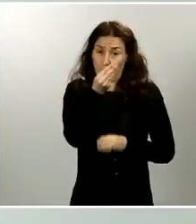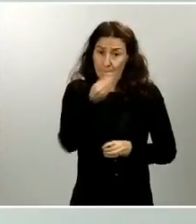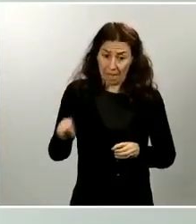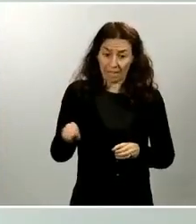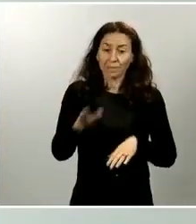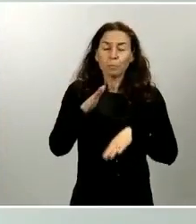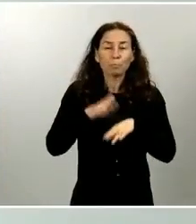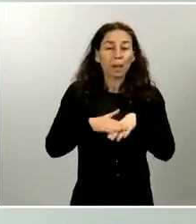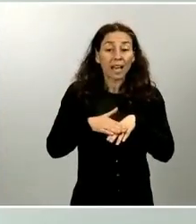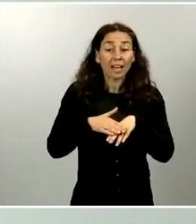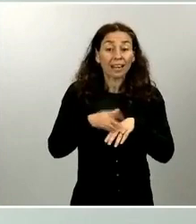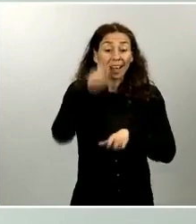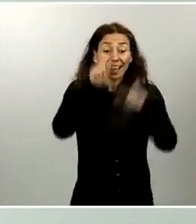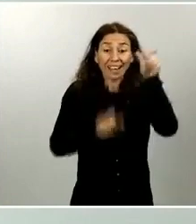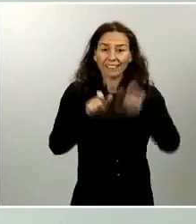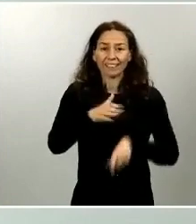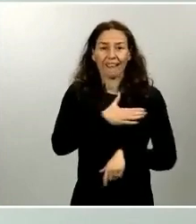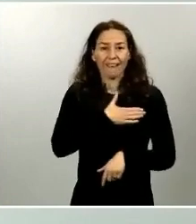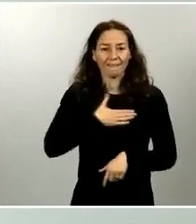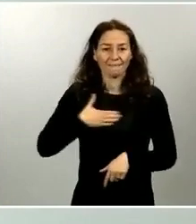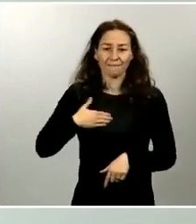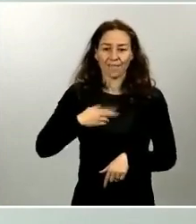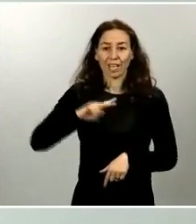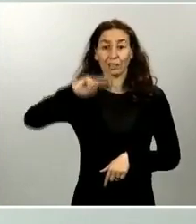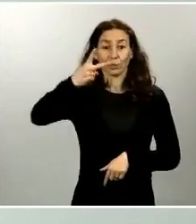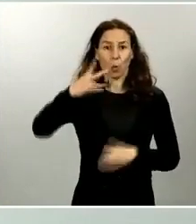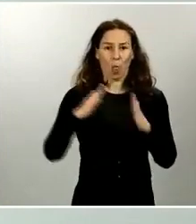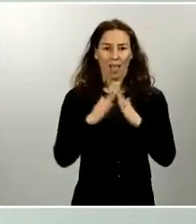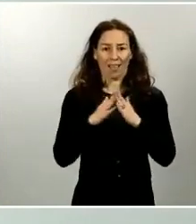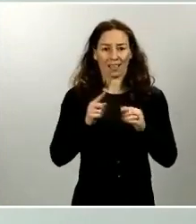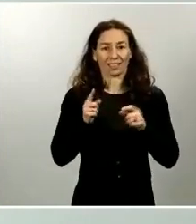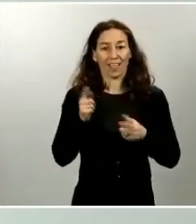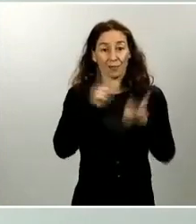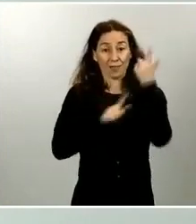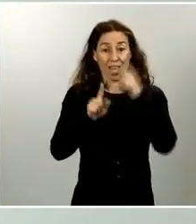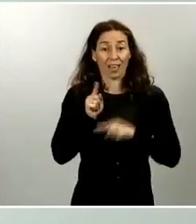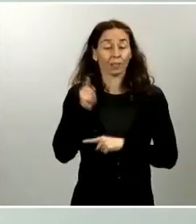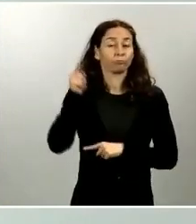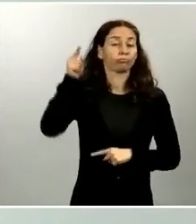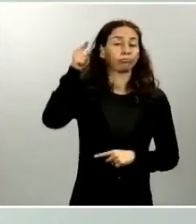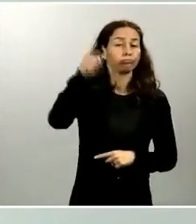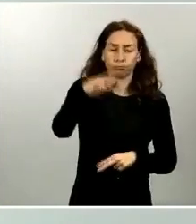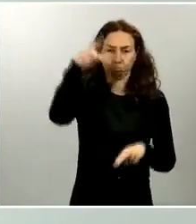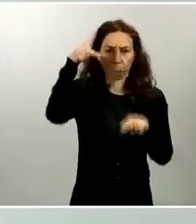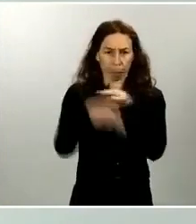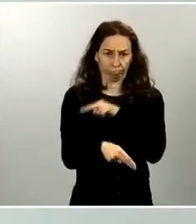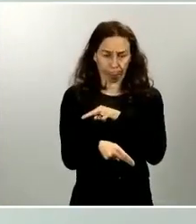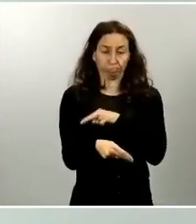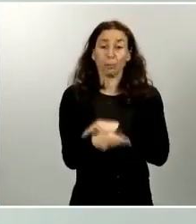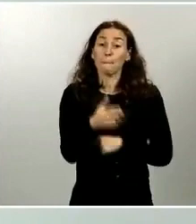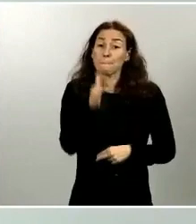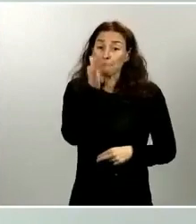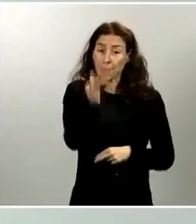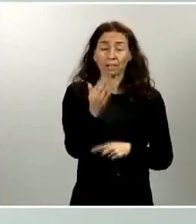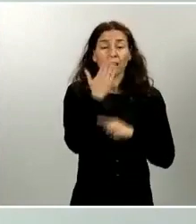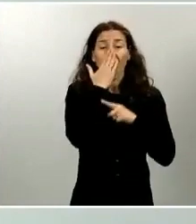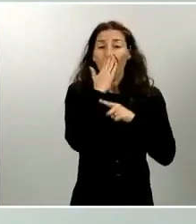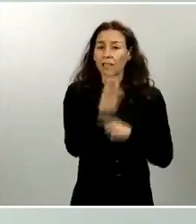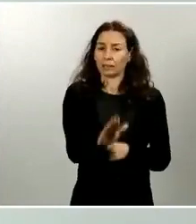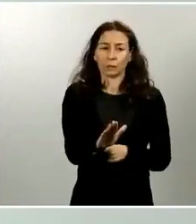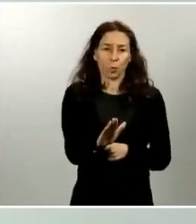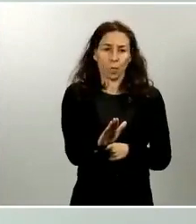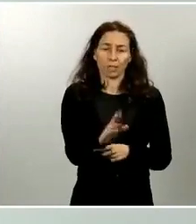las segundas residencias. Durante estos días, todo ello para evitar también actitudes que son insolidarias,